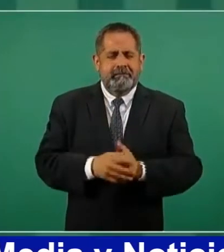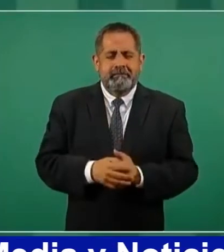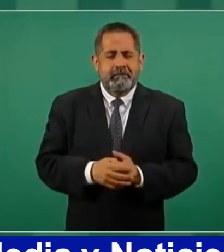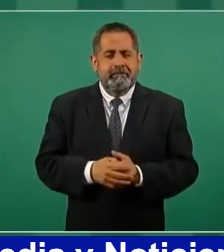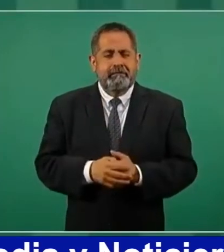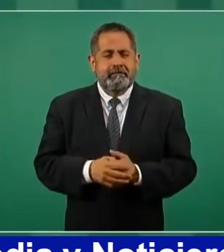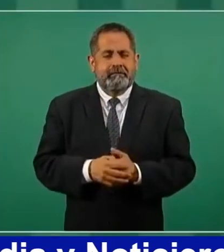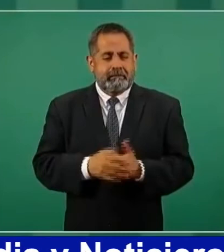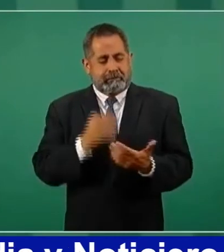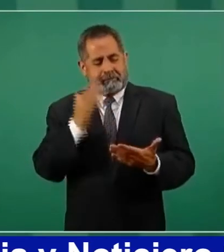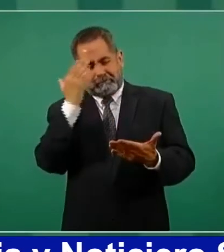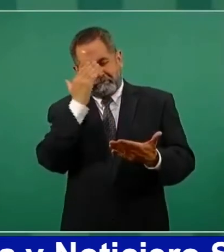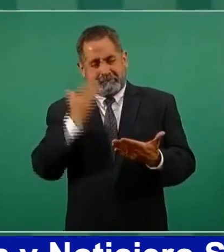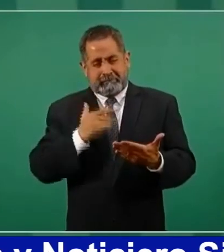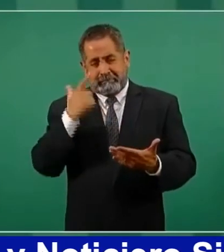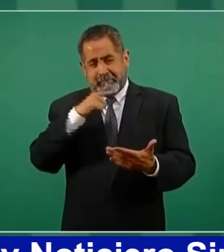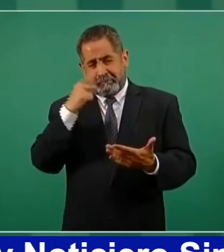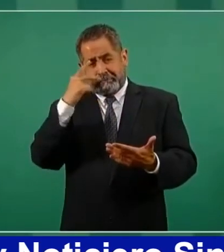Terrible.